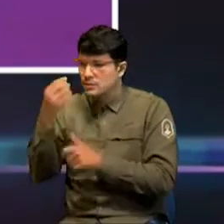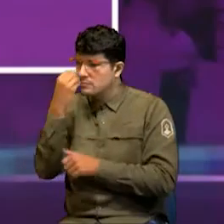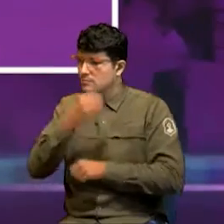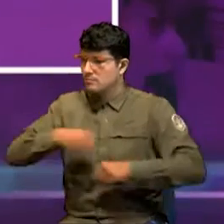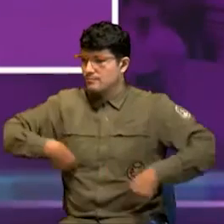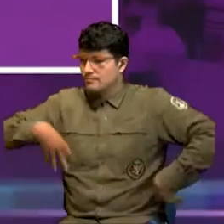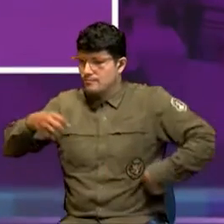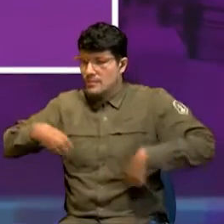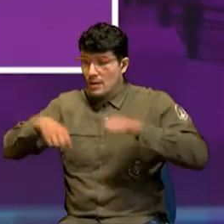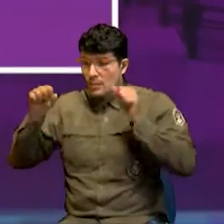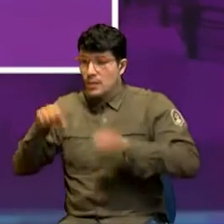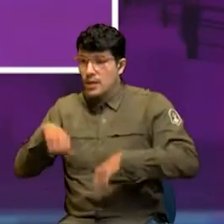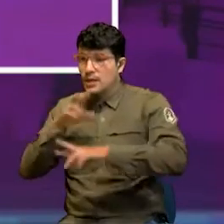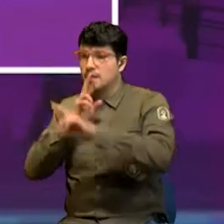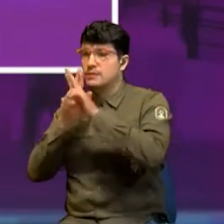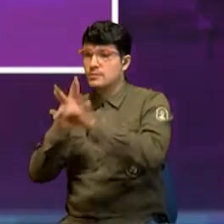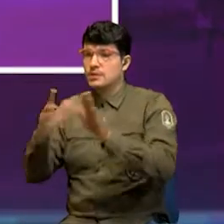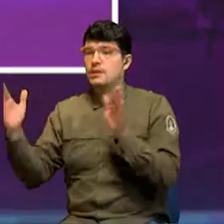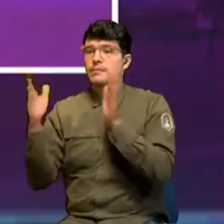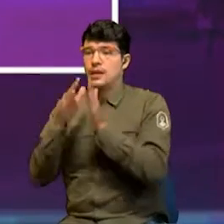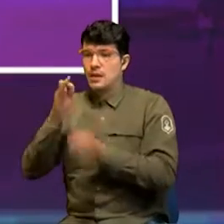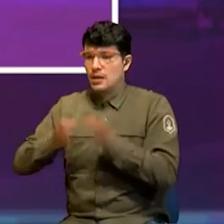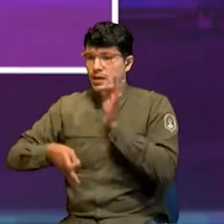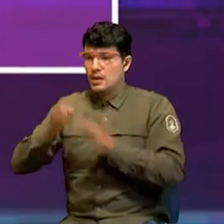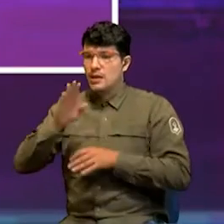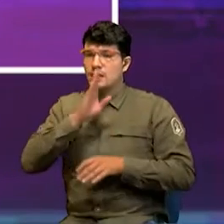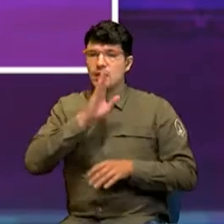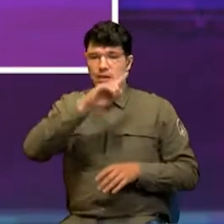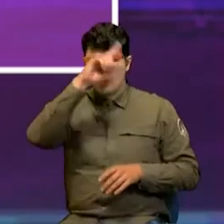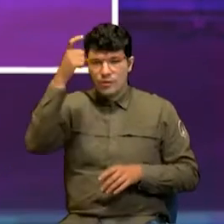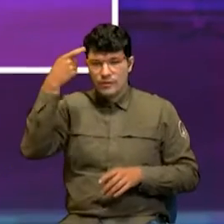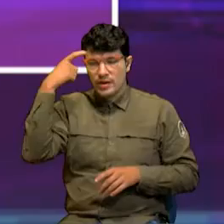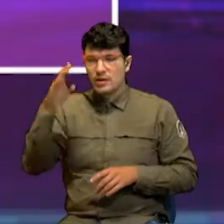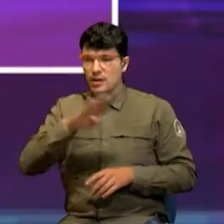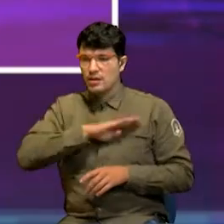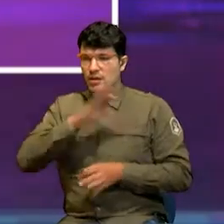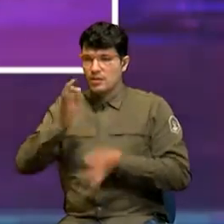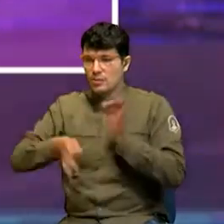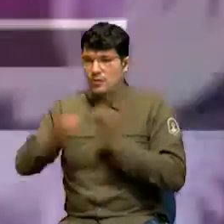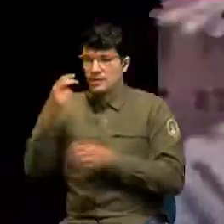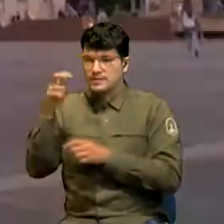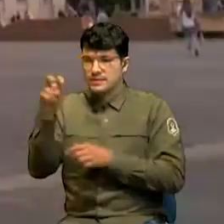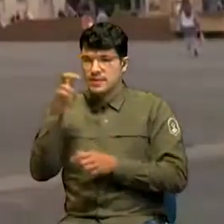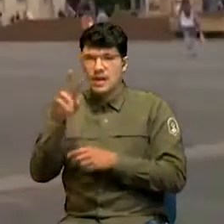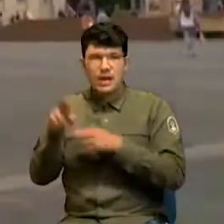presentados para responder ante la justicia, entre gobernadores, alcaldes, jueces, fiscales y otros.